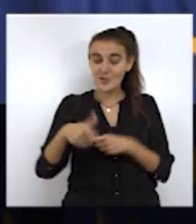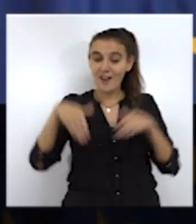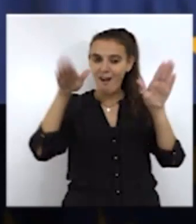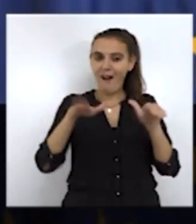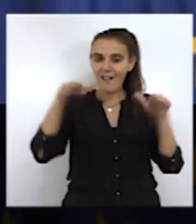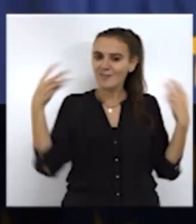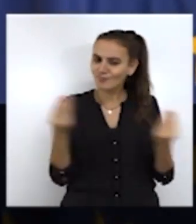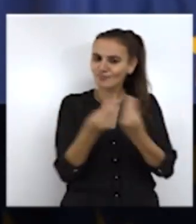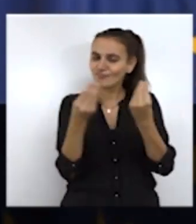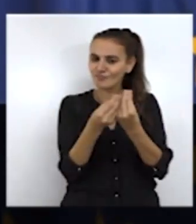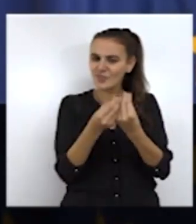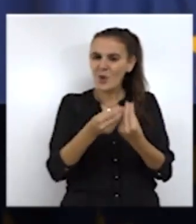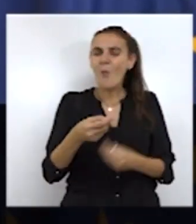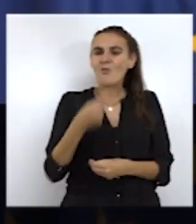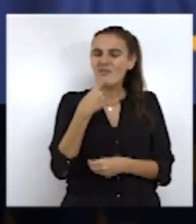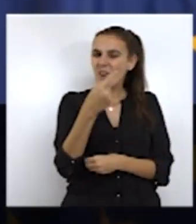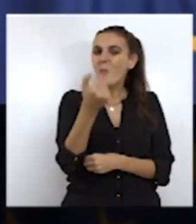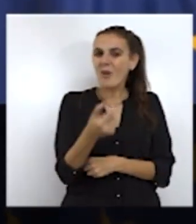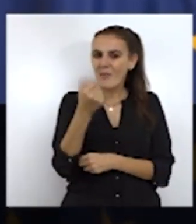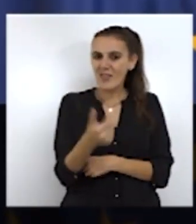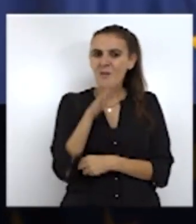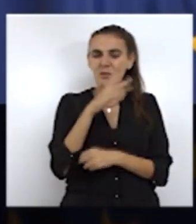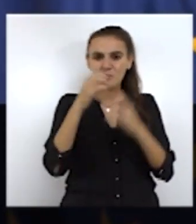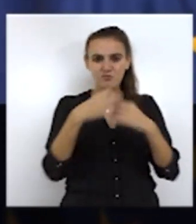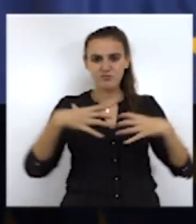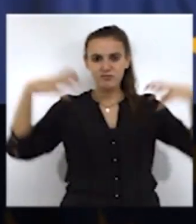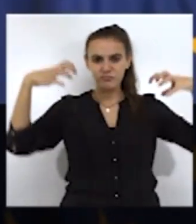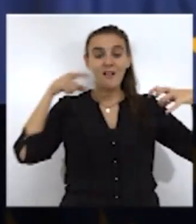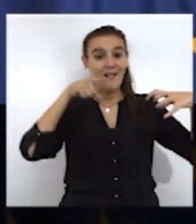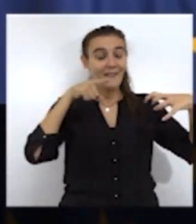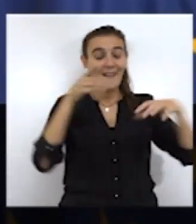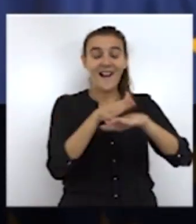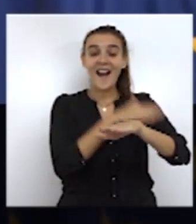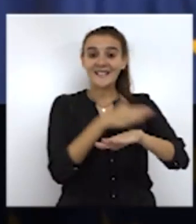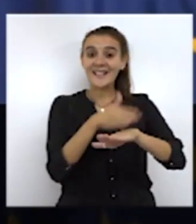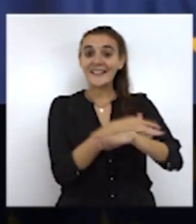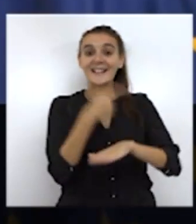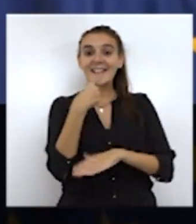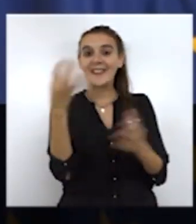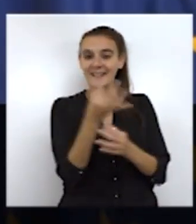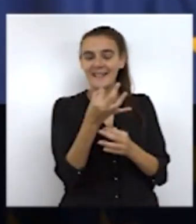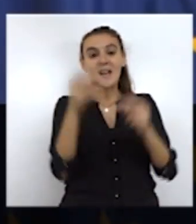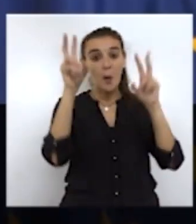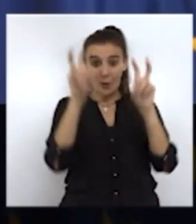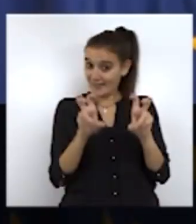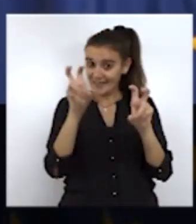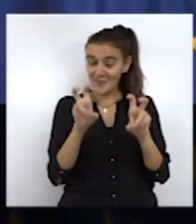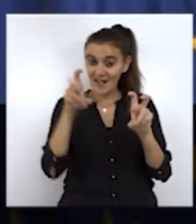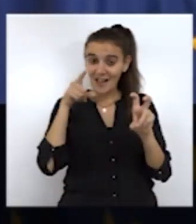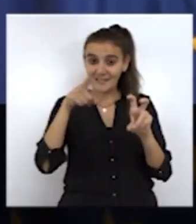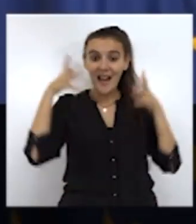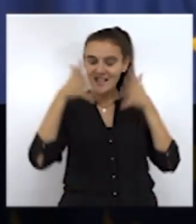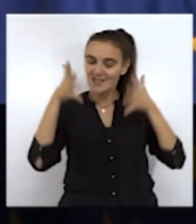ángel de la guarda. Pocas veces yo comparezco ante ningún foro sin haber pasado antes por el filtro y